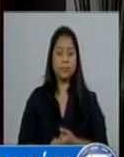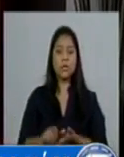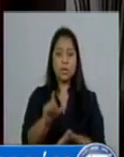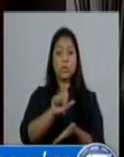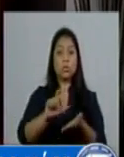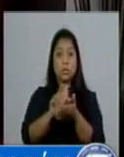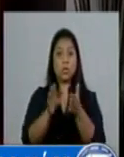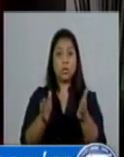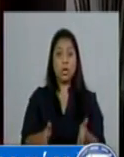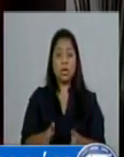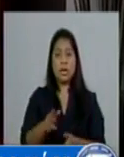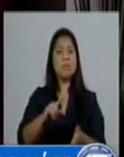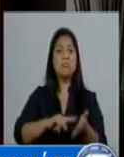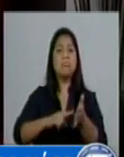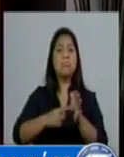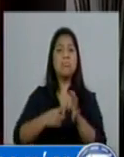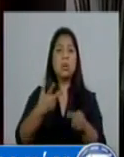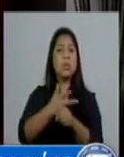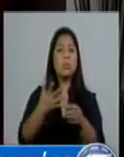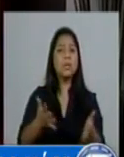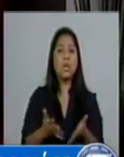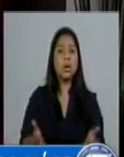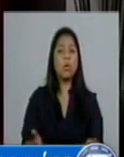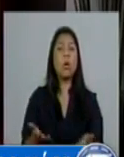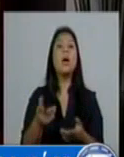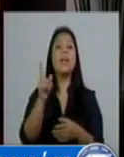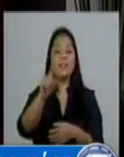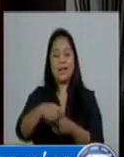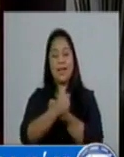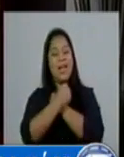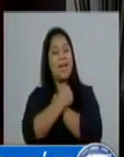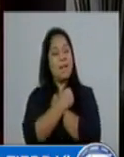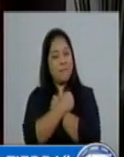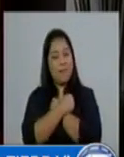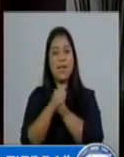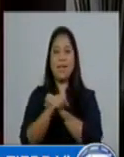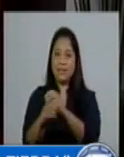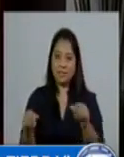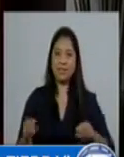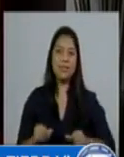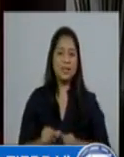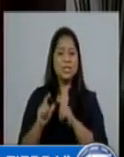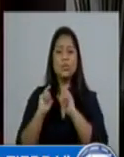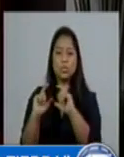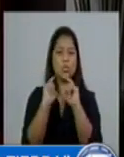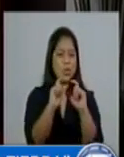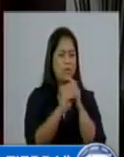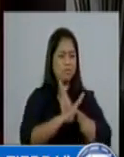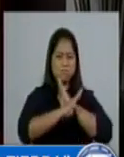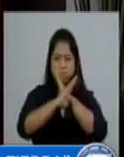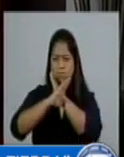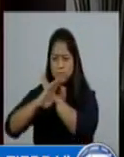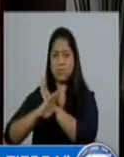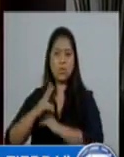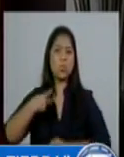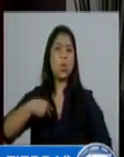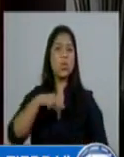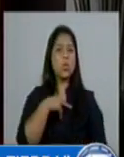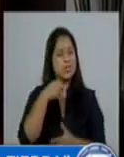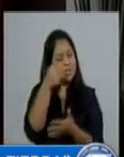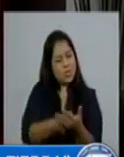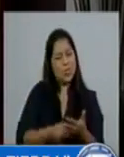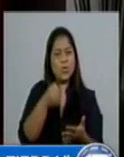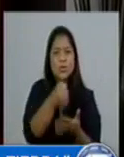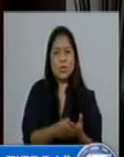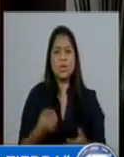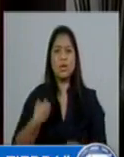Ciudadanos, ser guatemalteco es amar a nuestra tierra, es proteger lo nuestro, es luchar por nuestro